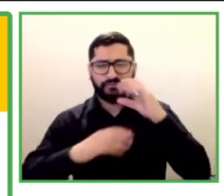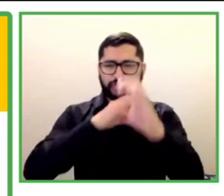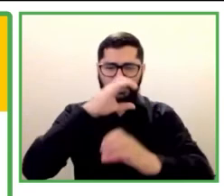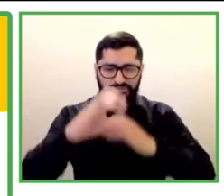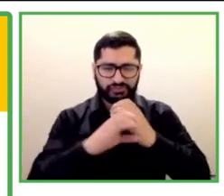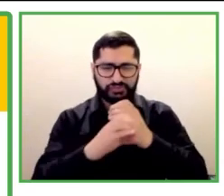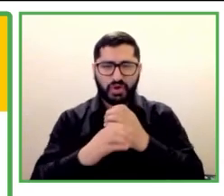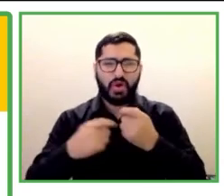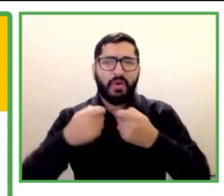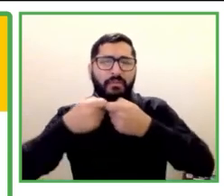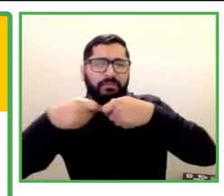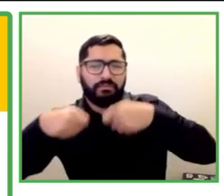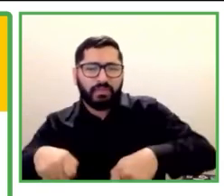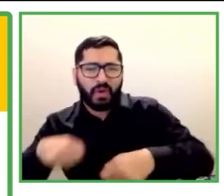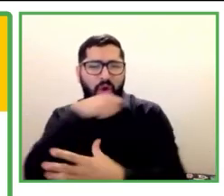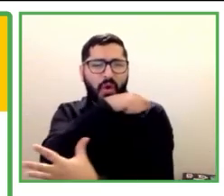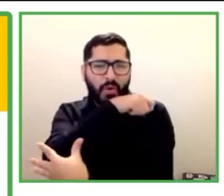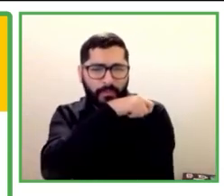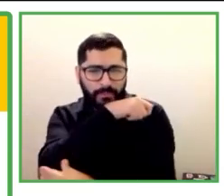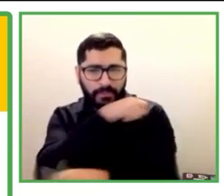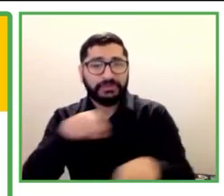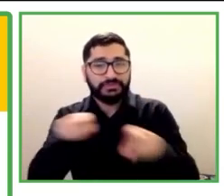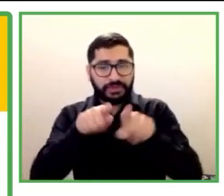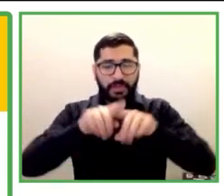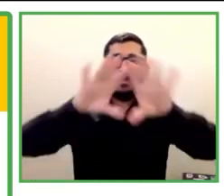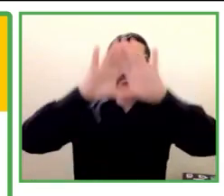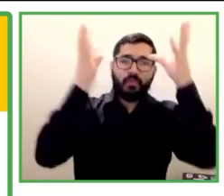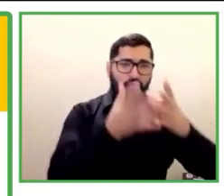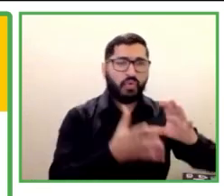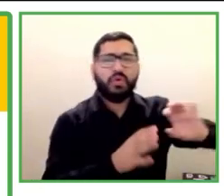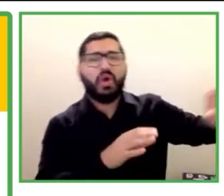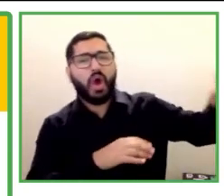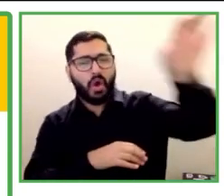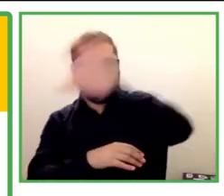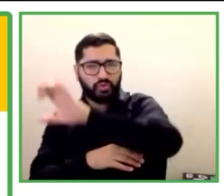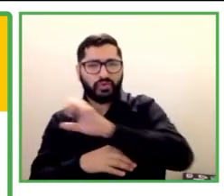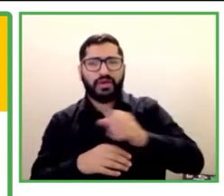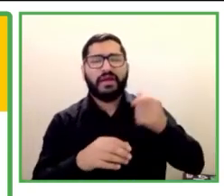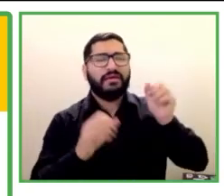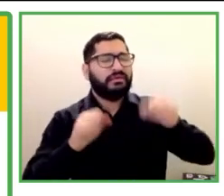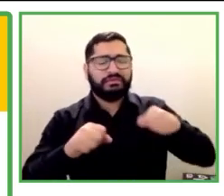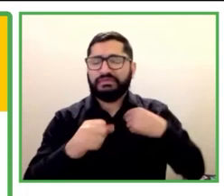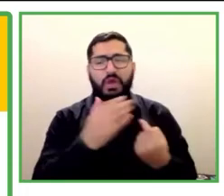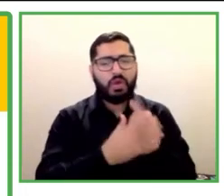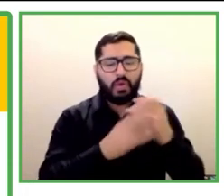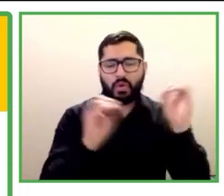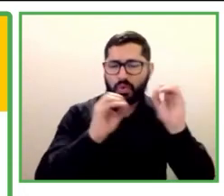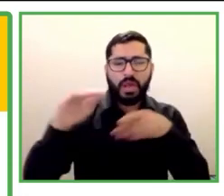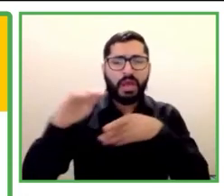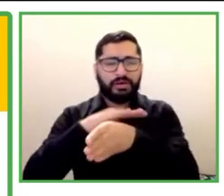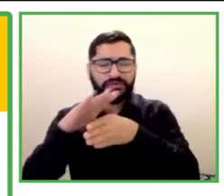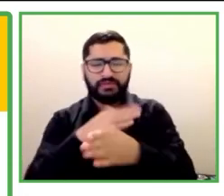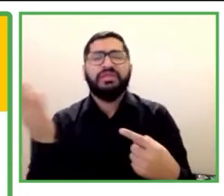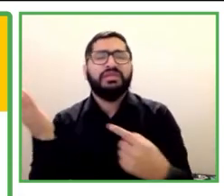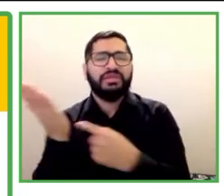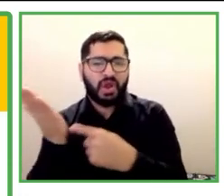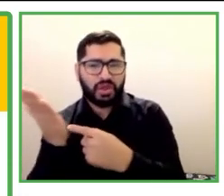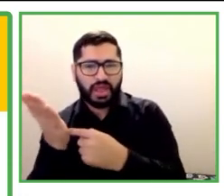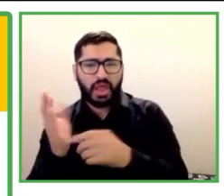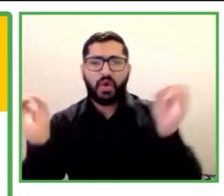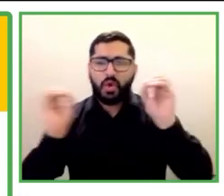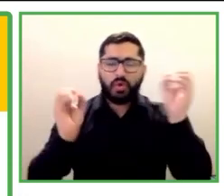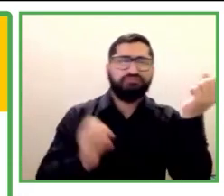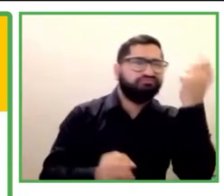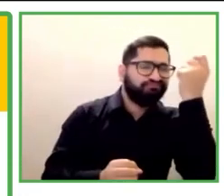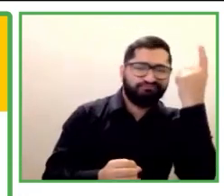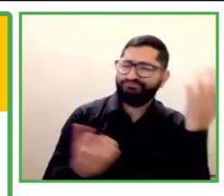partes. Falta de accesibilidad, falta de tecnología, falta de entendimiento. Y todo nos lleva a niveles